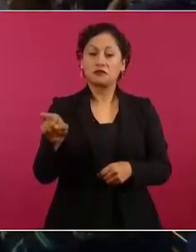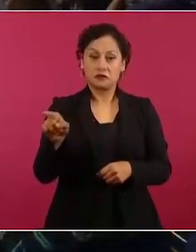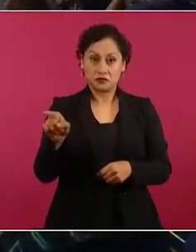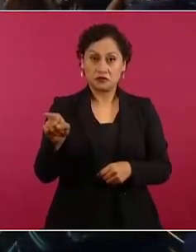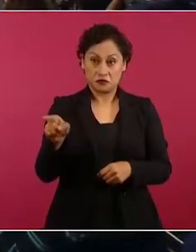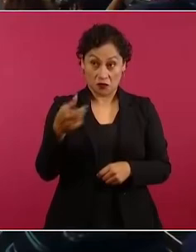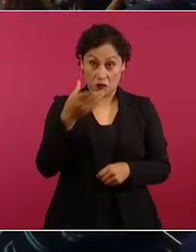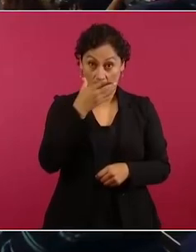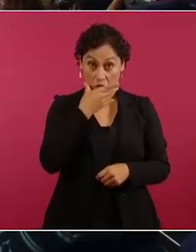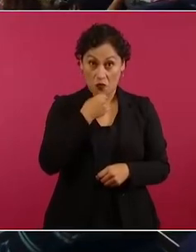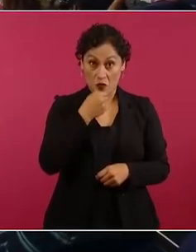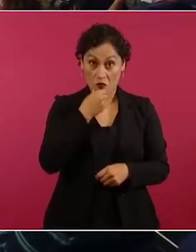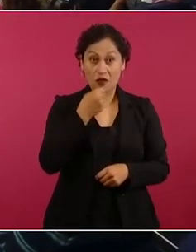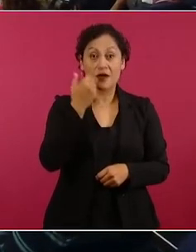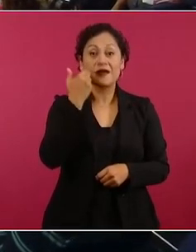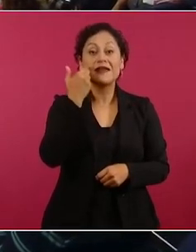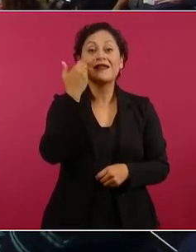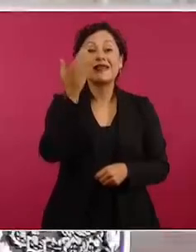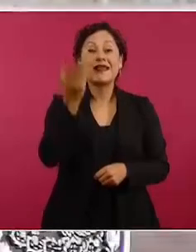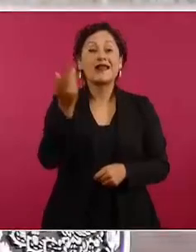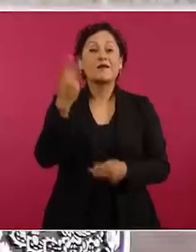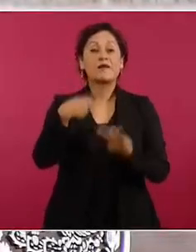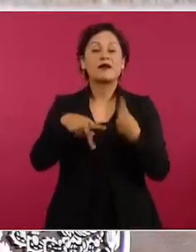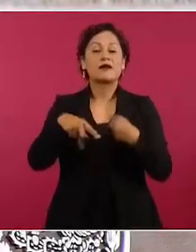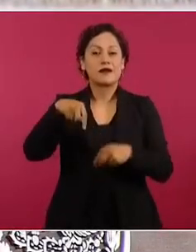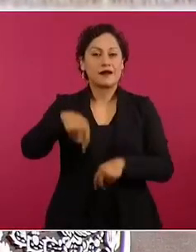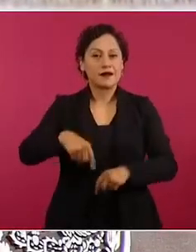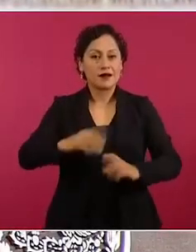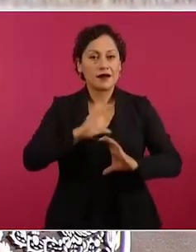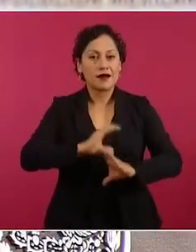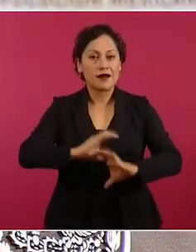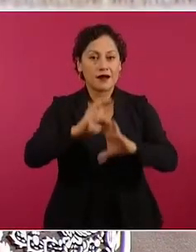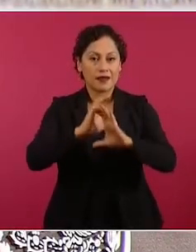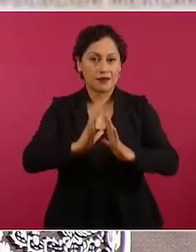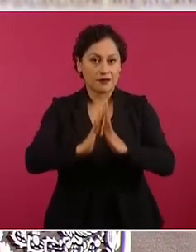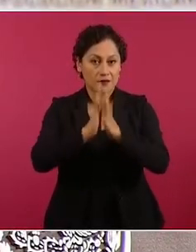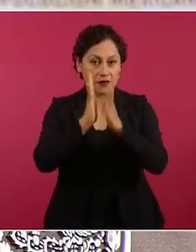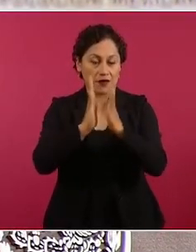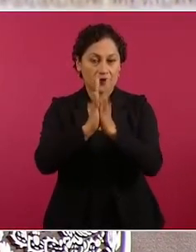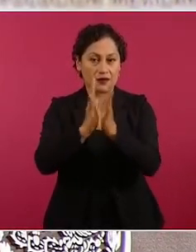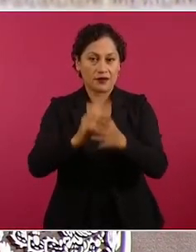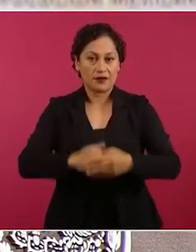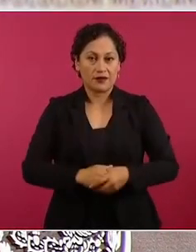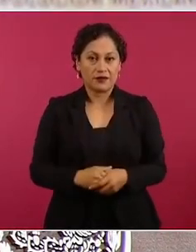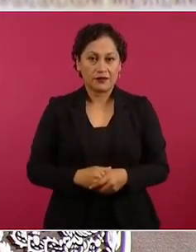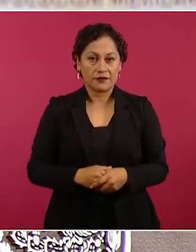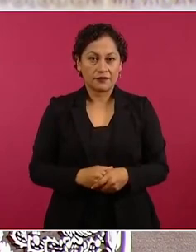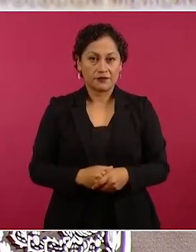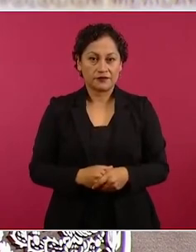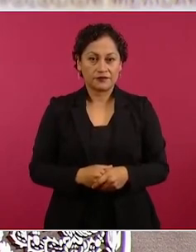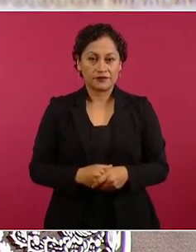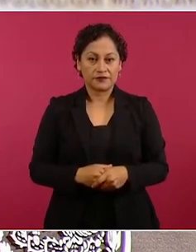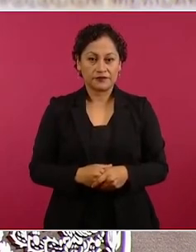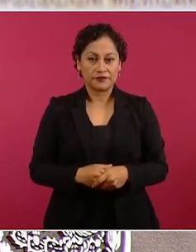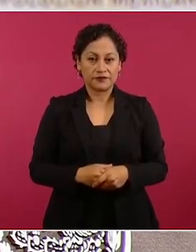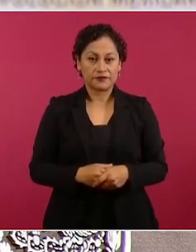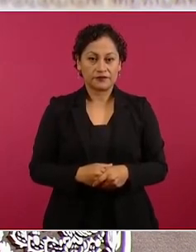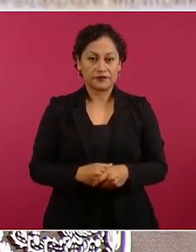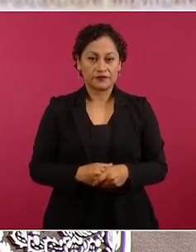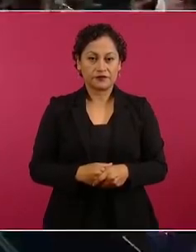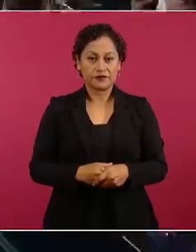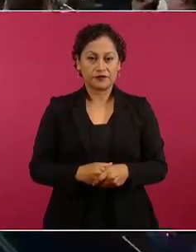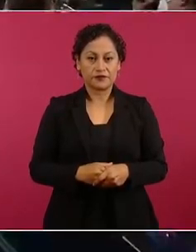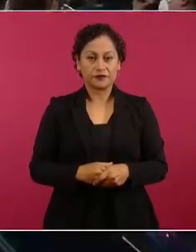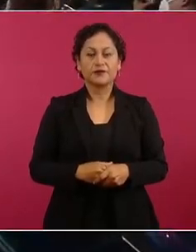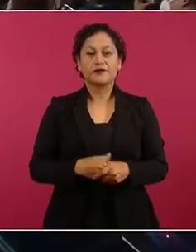participar y no cobrar.